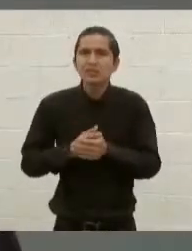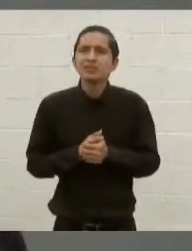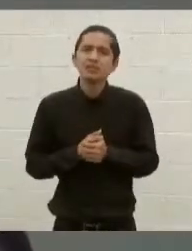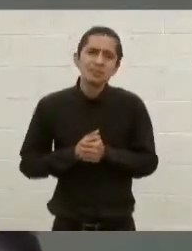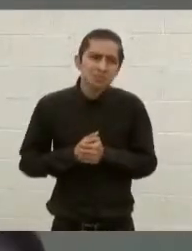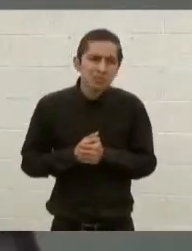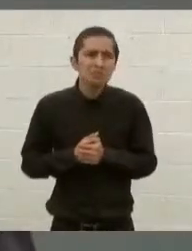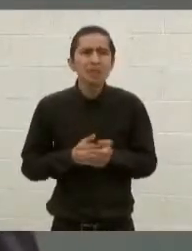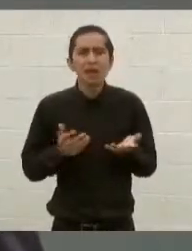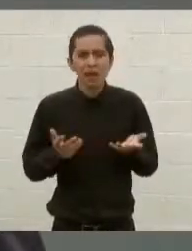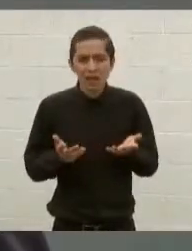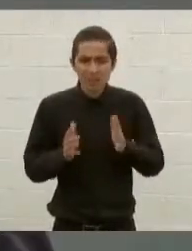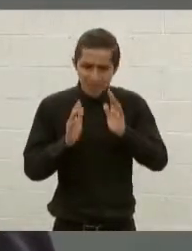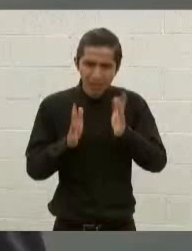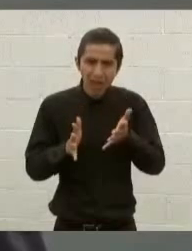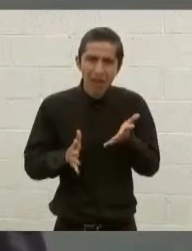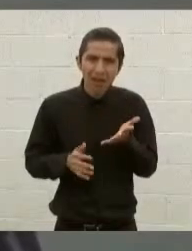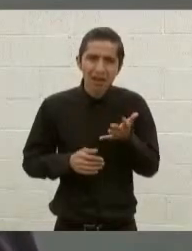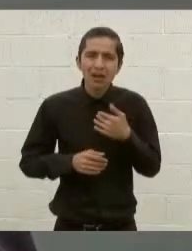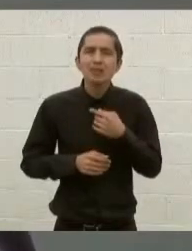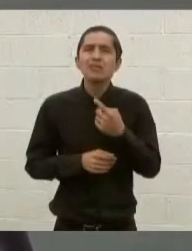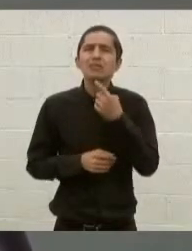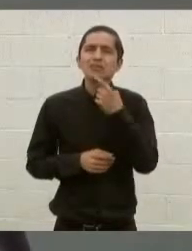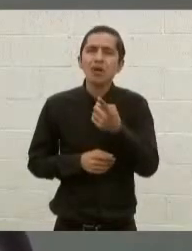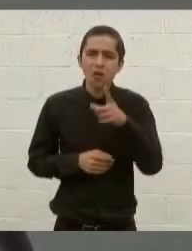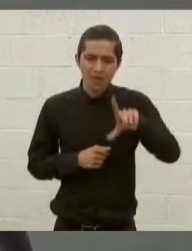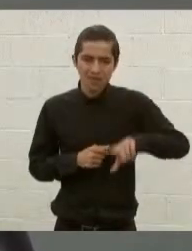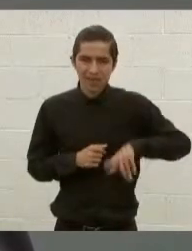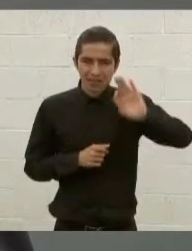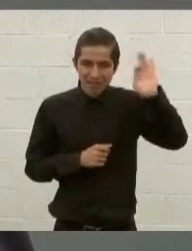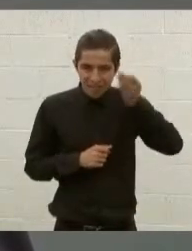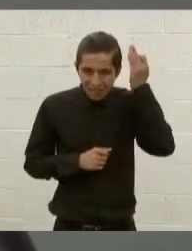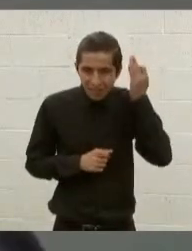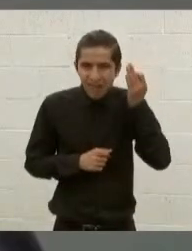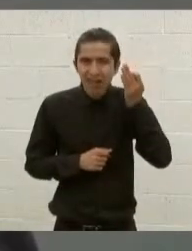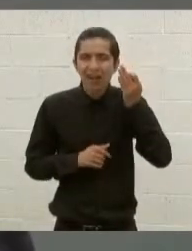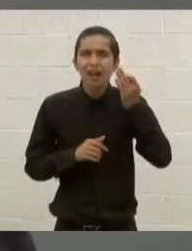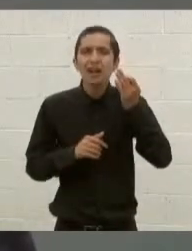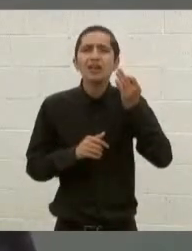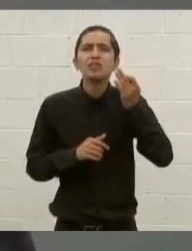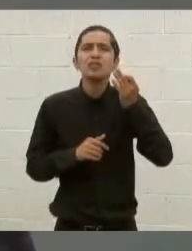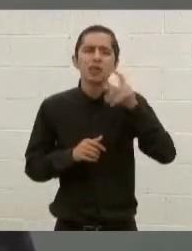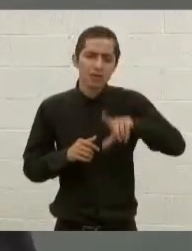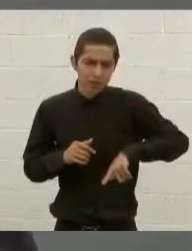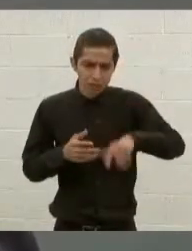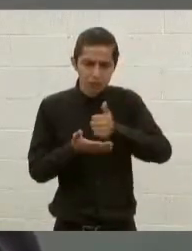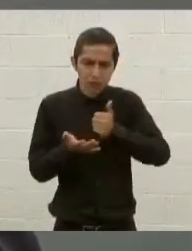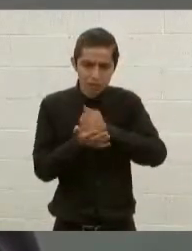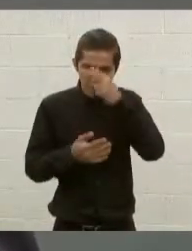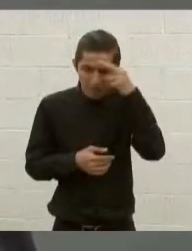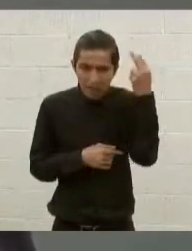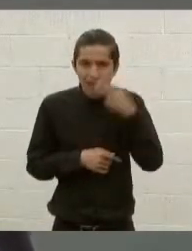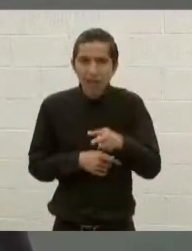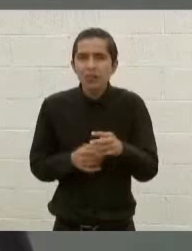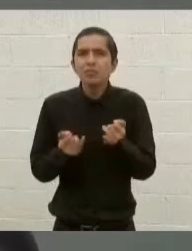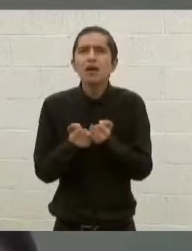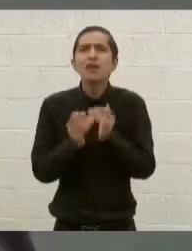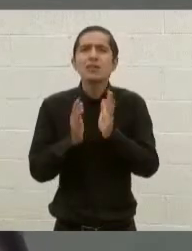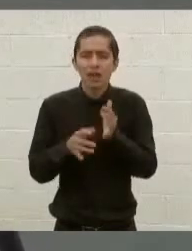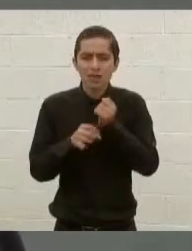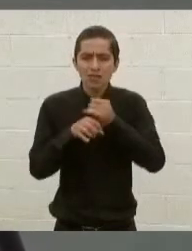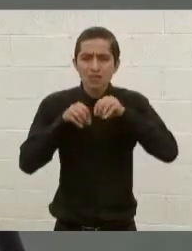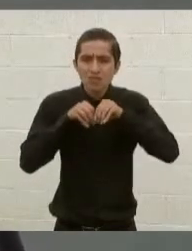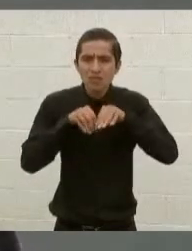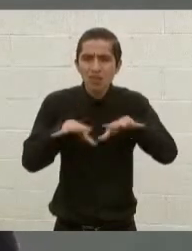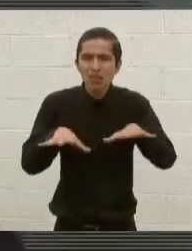ya hemos dado tanto el gobierno federal como el gobierno de la Ciudad de México ha informado